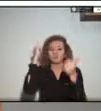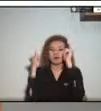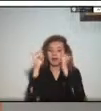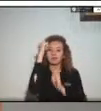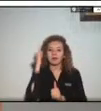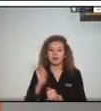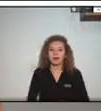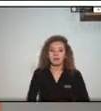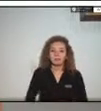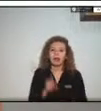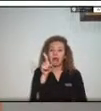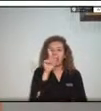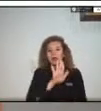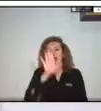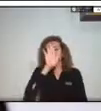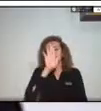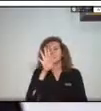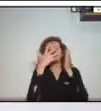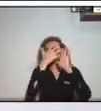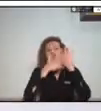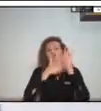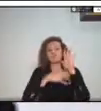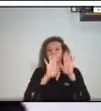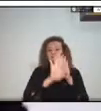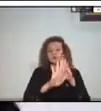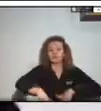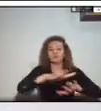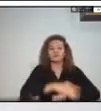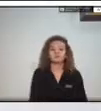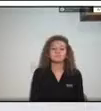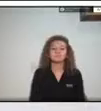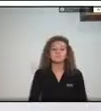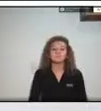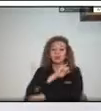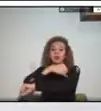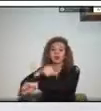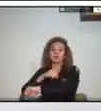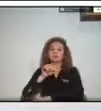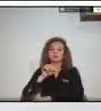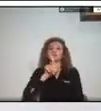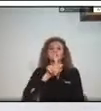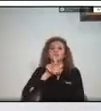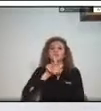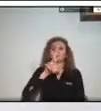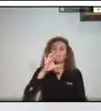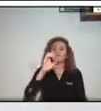el diagnóstico muchísimas gracias arquitecto John Franco adelante brevemente por favor